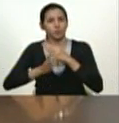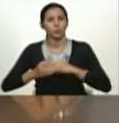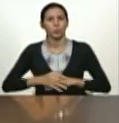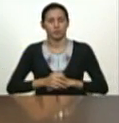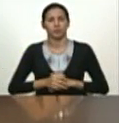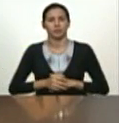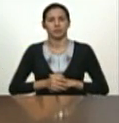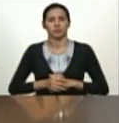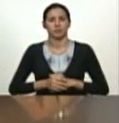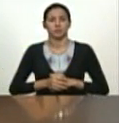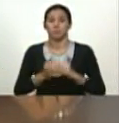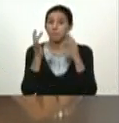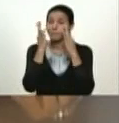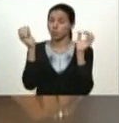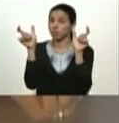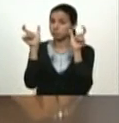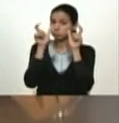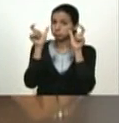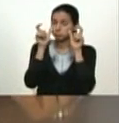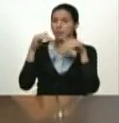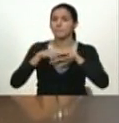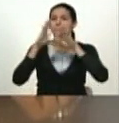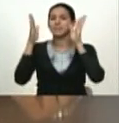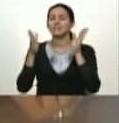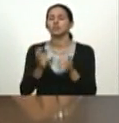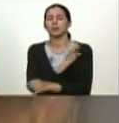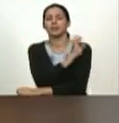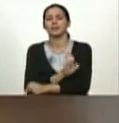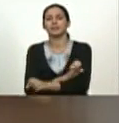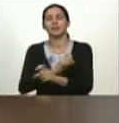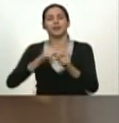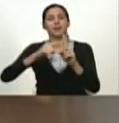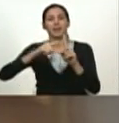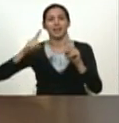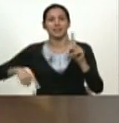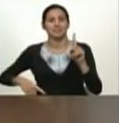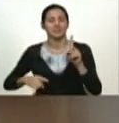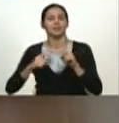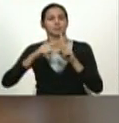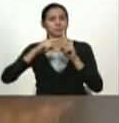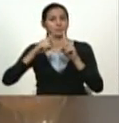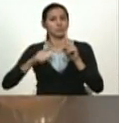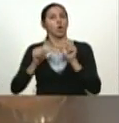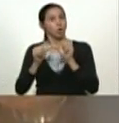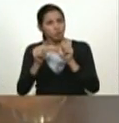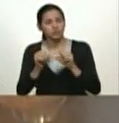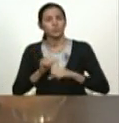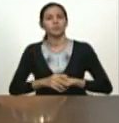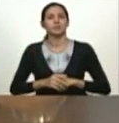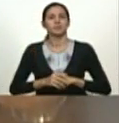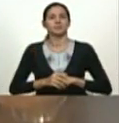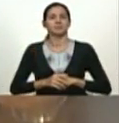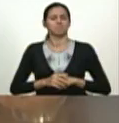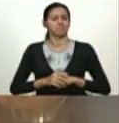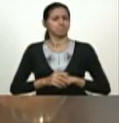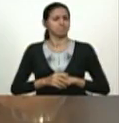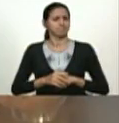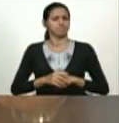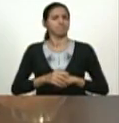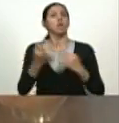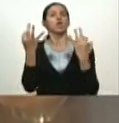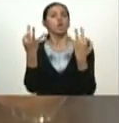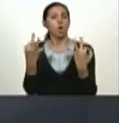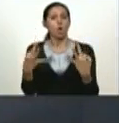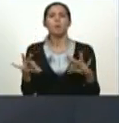y como ministro del poder popular para la energía eléctrica para que usted continúe allí en esa batalla estabilizando el